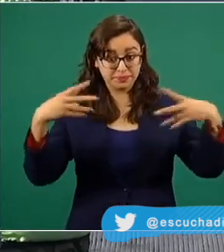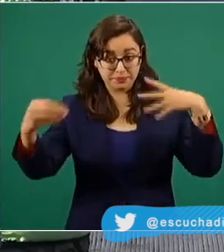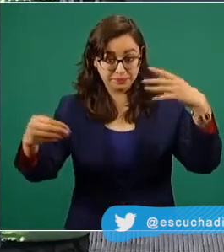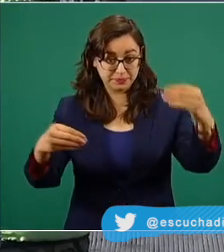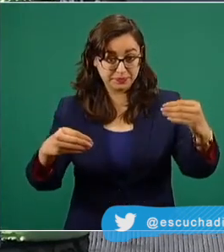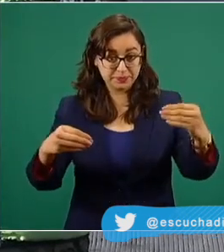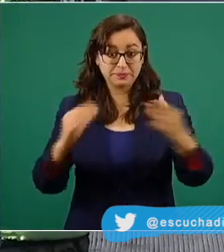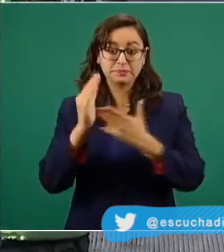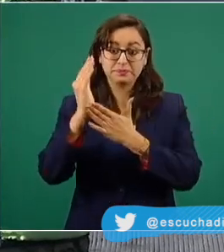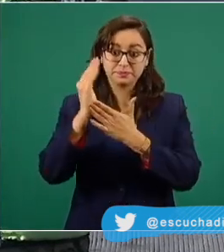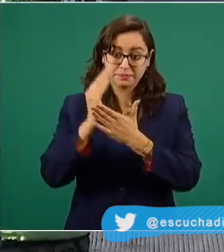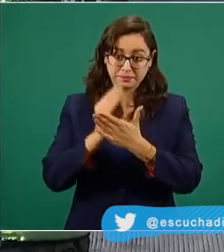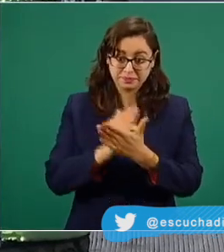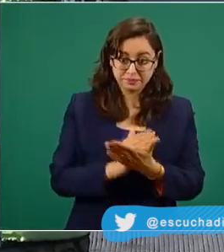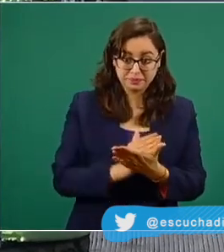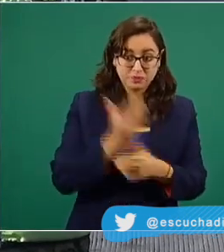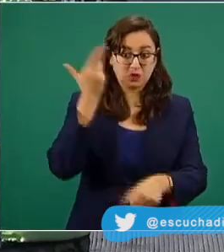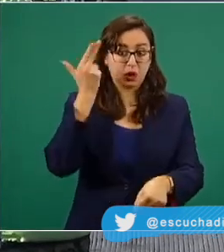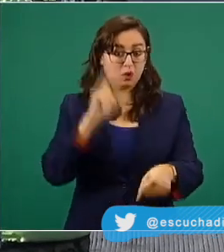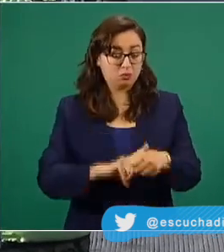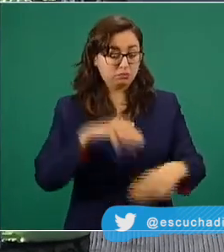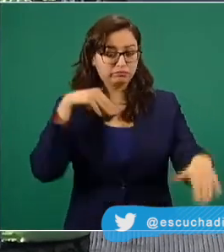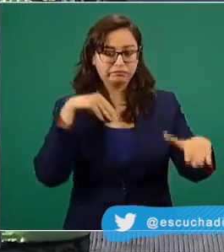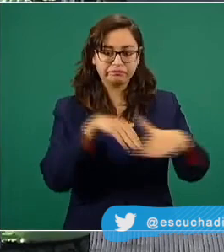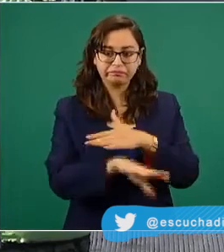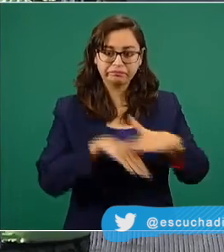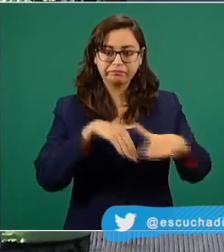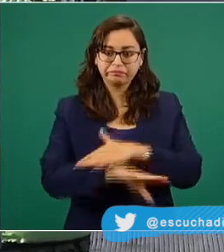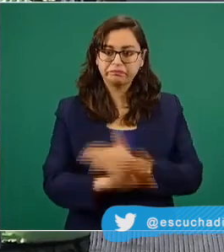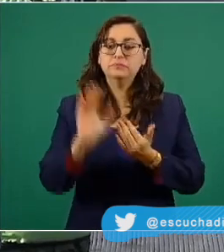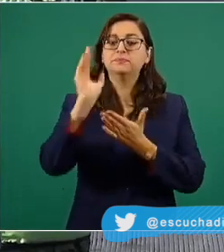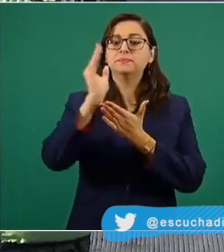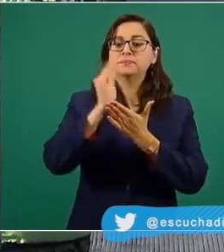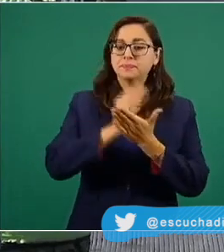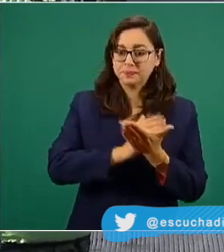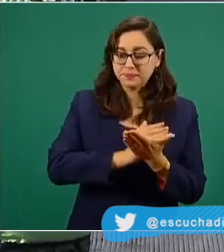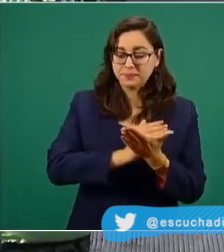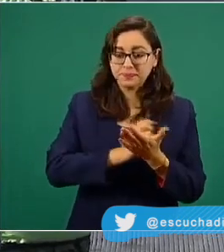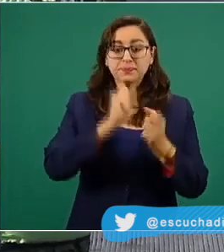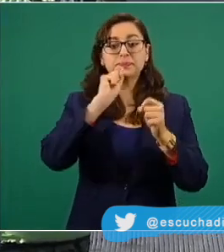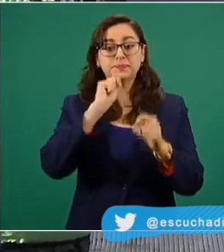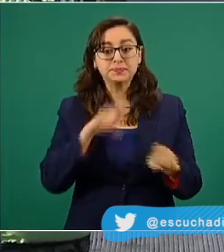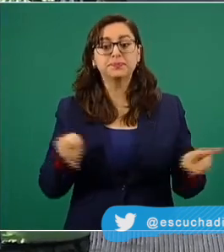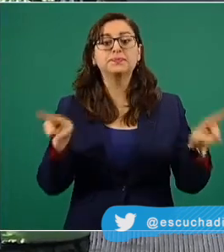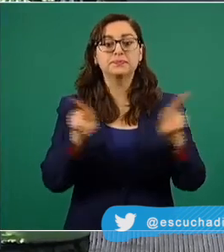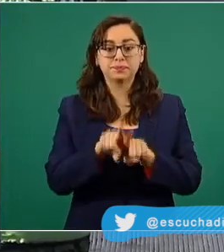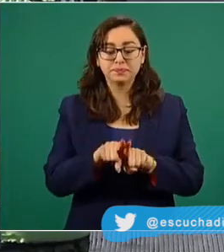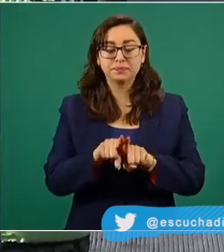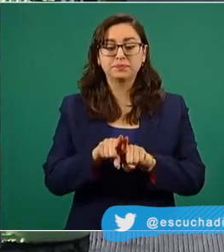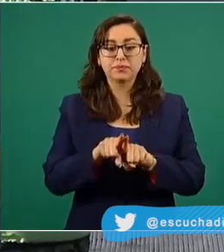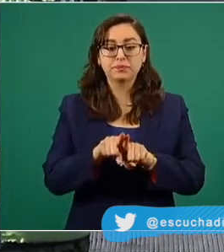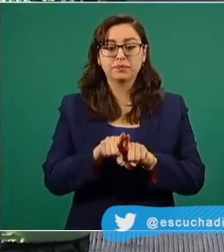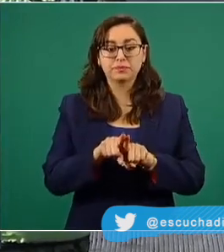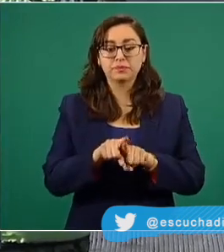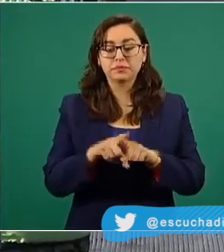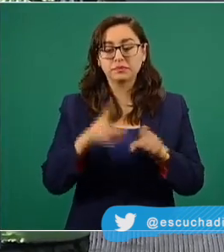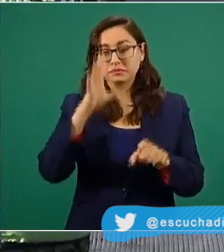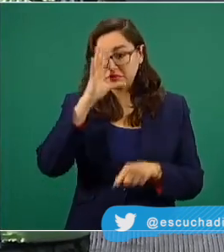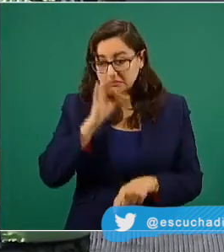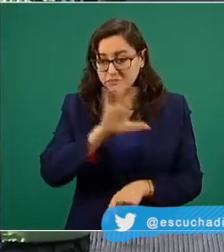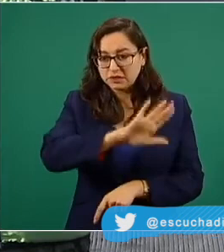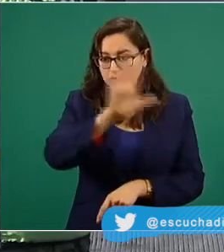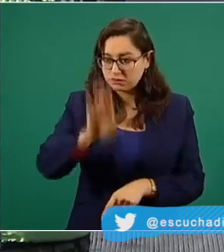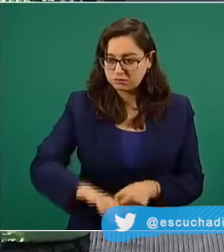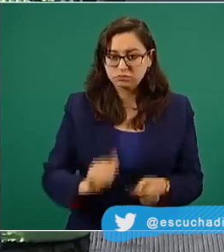disminuir las hospitalizaciones y desde luego no tener más tristes defunciones.